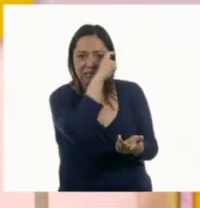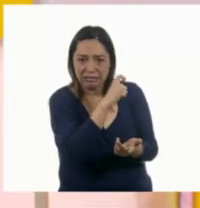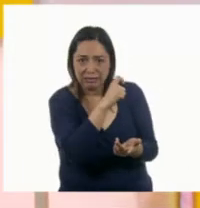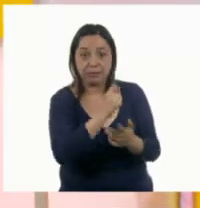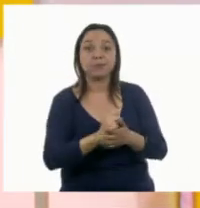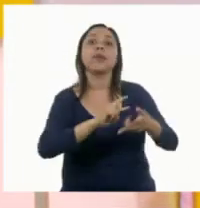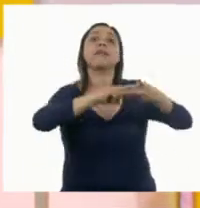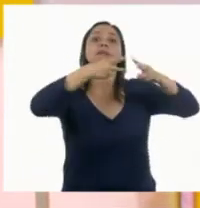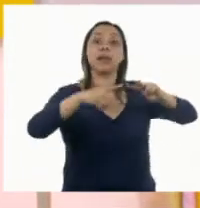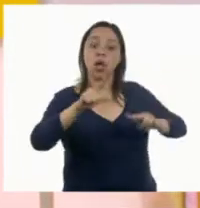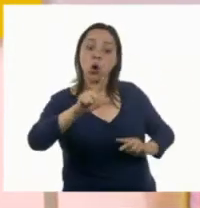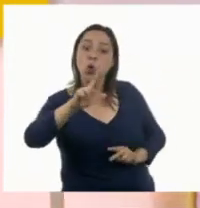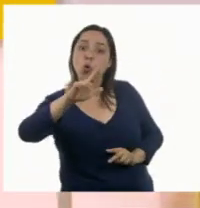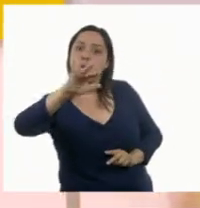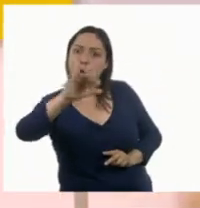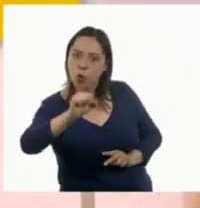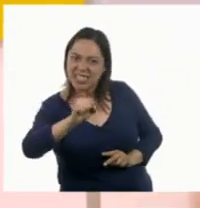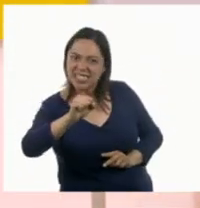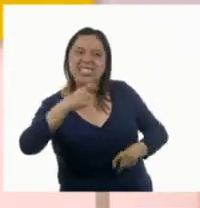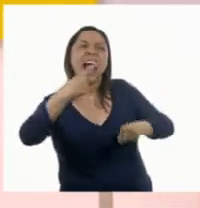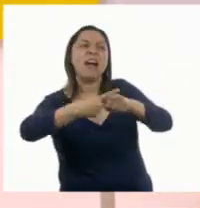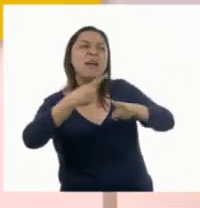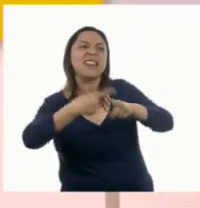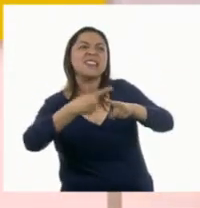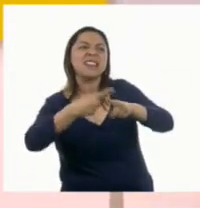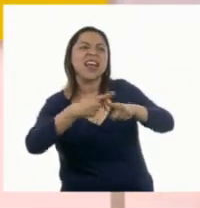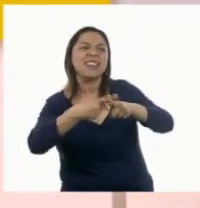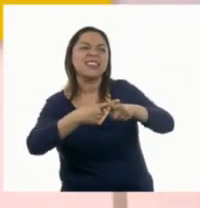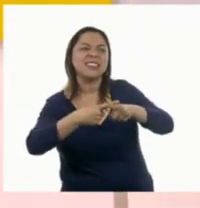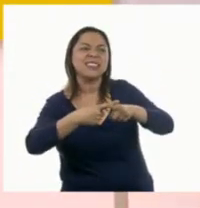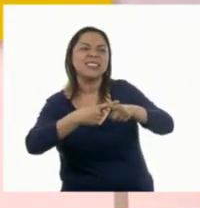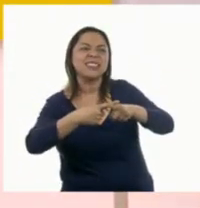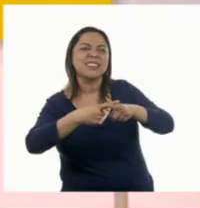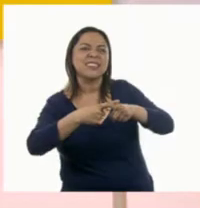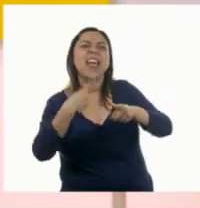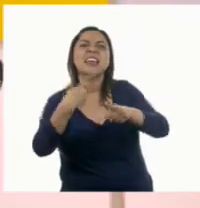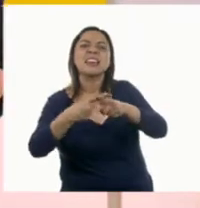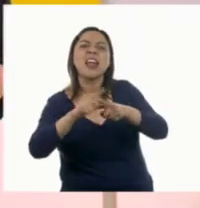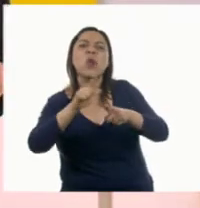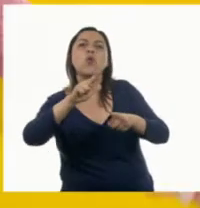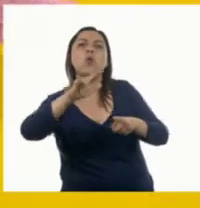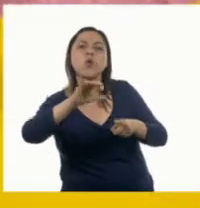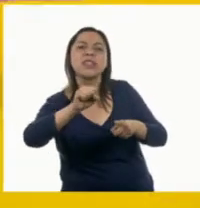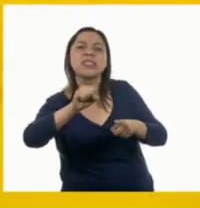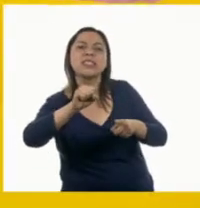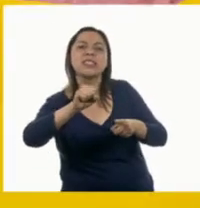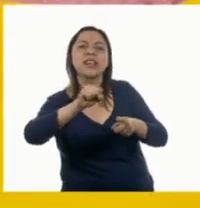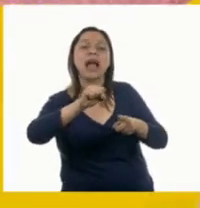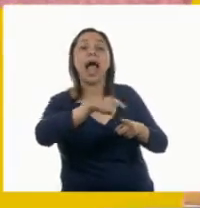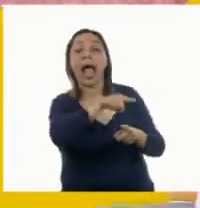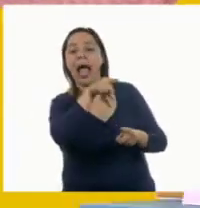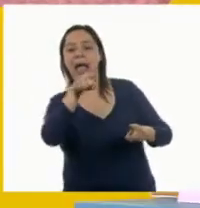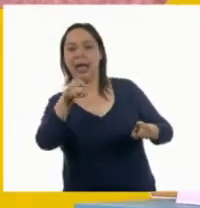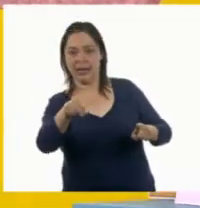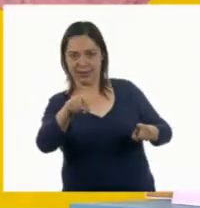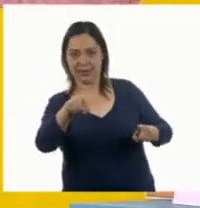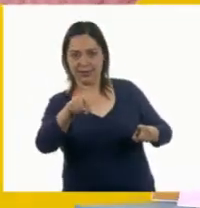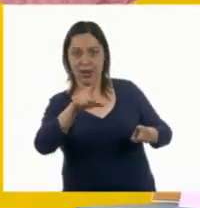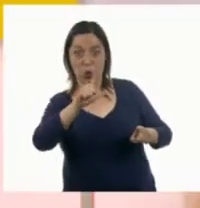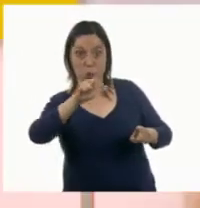A Luis... ¿Quién es Luis? Vamos a señalar quién es Luis, porque ya lo podemos saber. Sí, ¿quién es Luis? Luis está por acá.